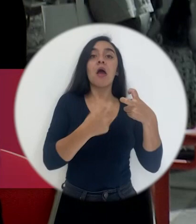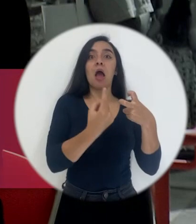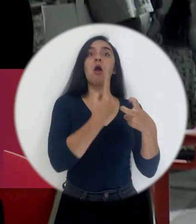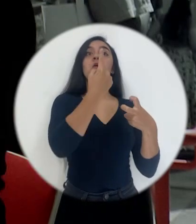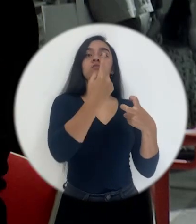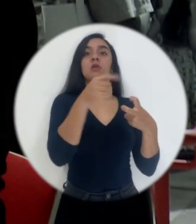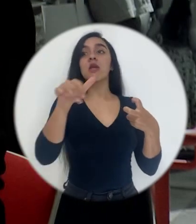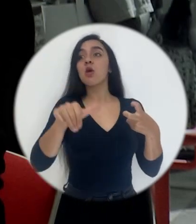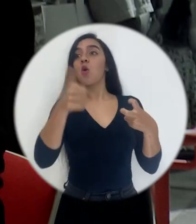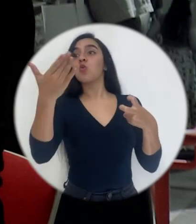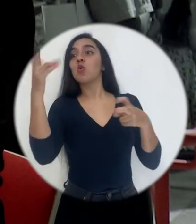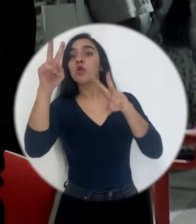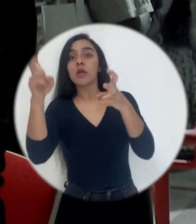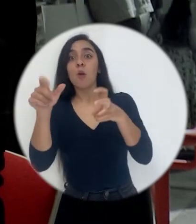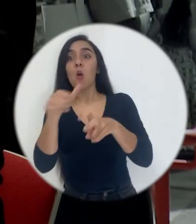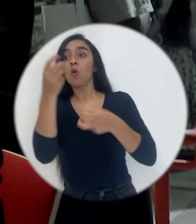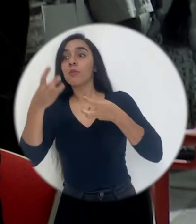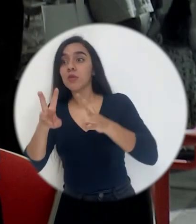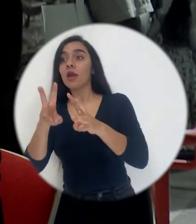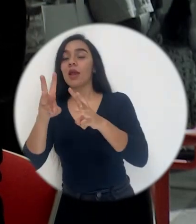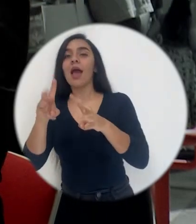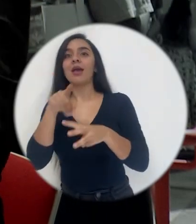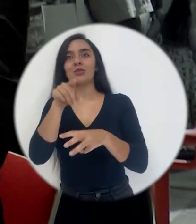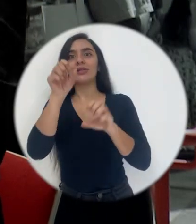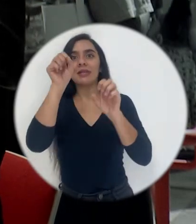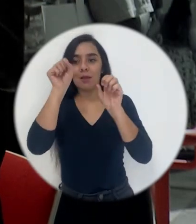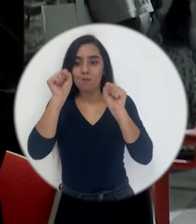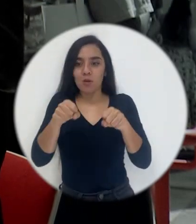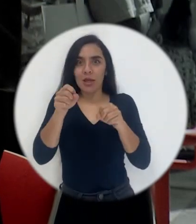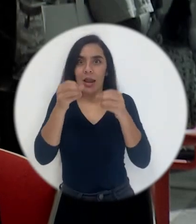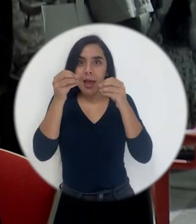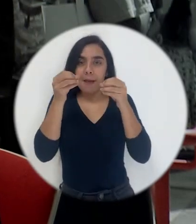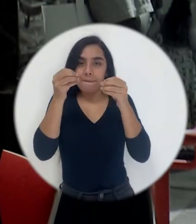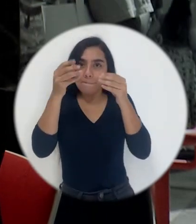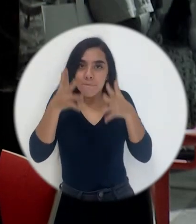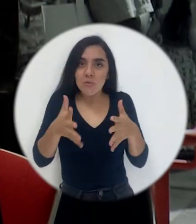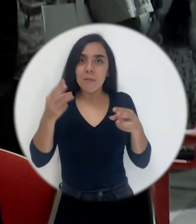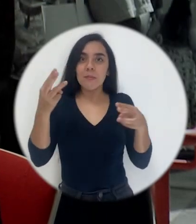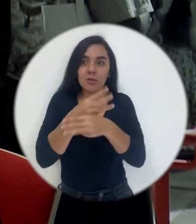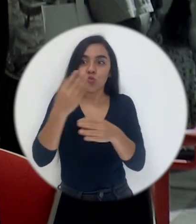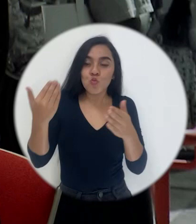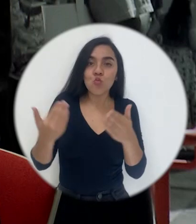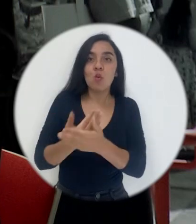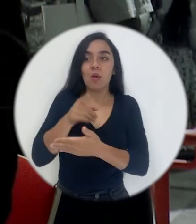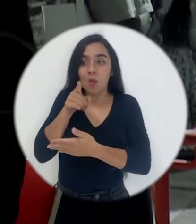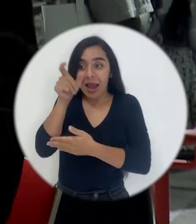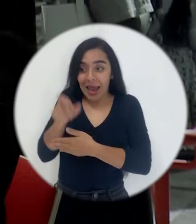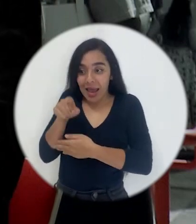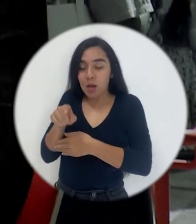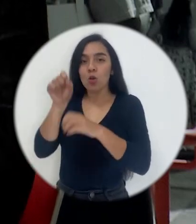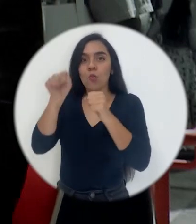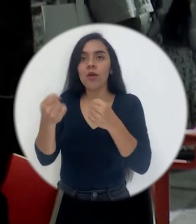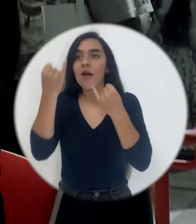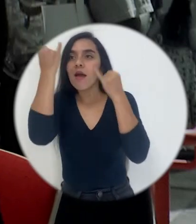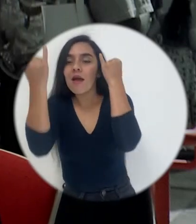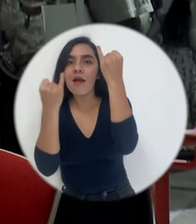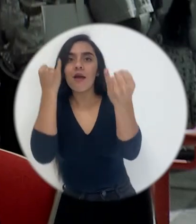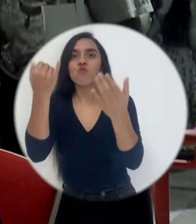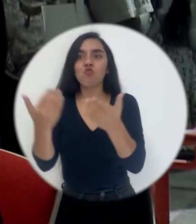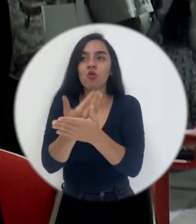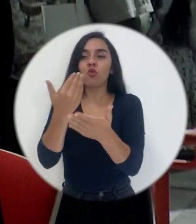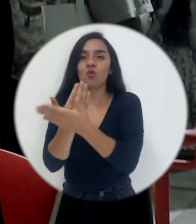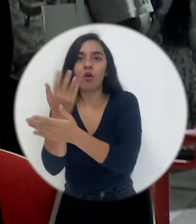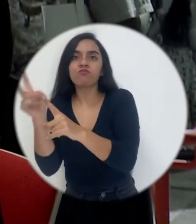Entonces, que tenga esa apertura para explorar, para estudiar y poder adaptarse a otro. Y también